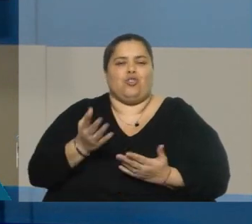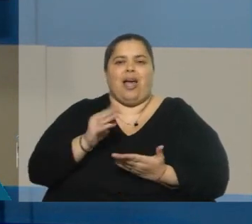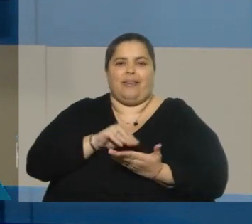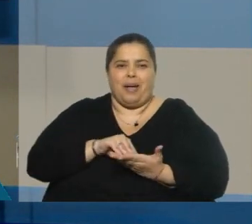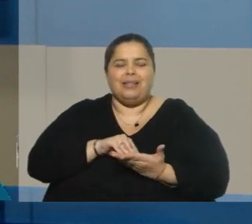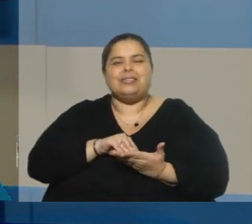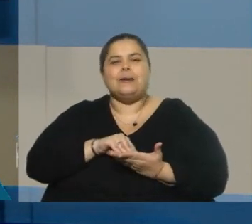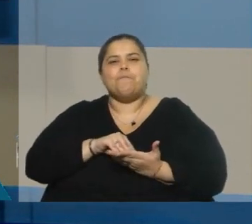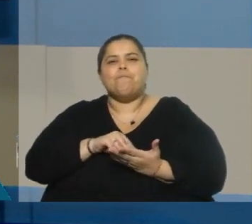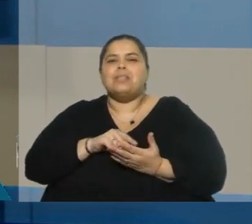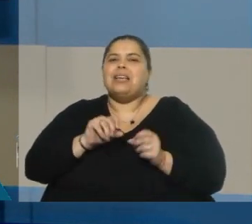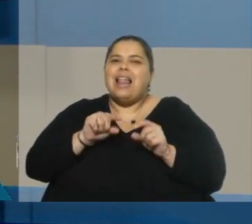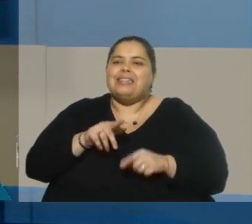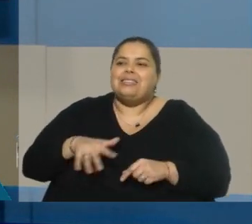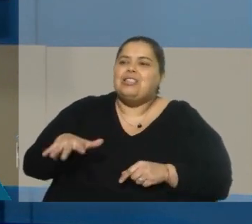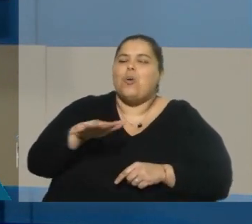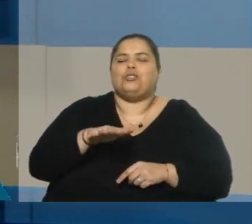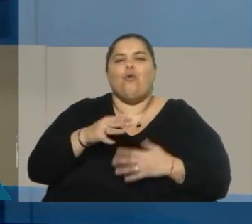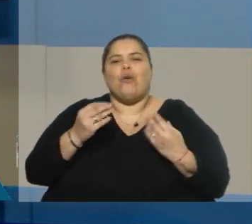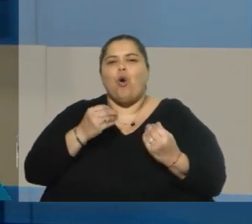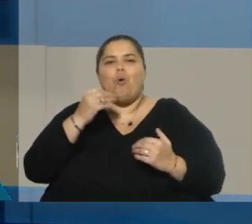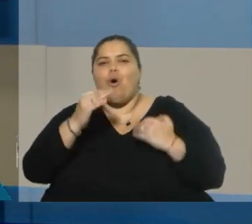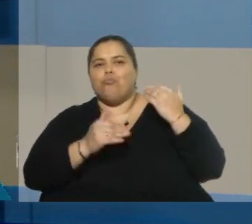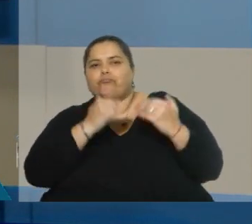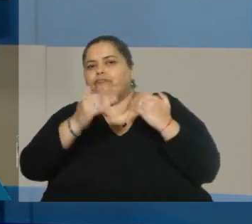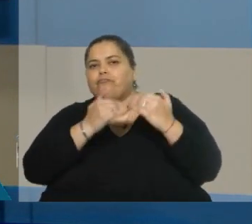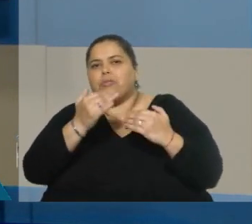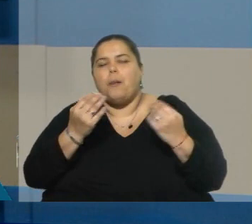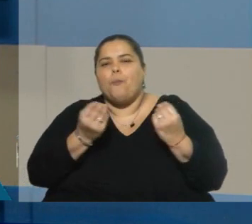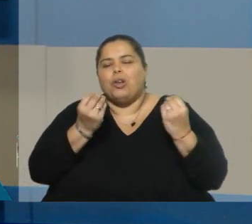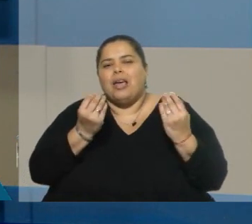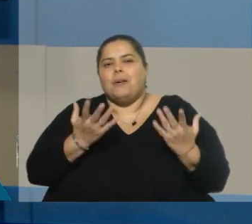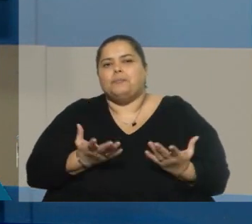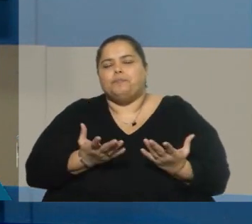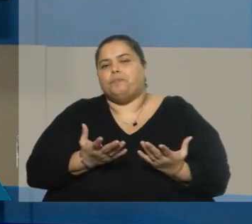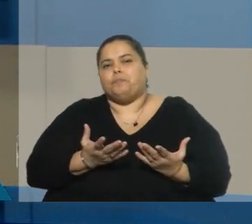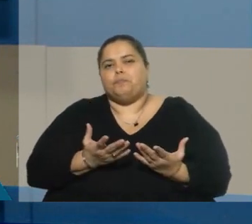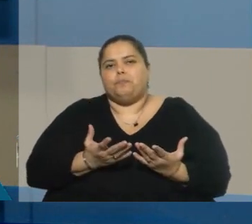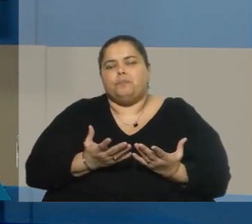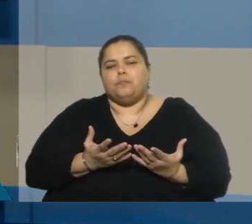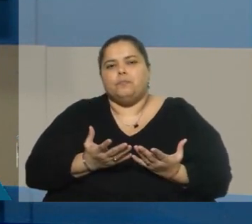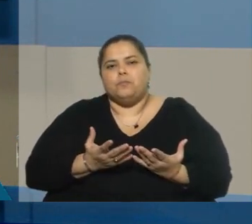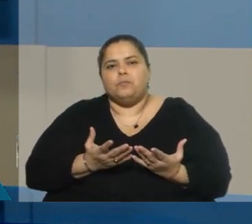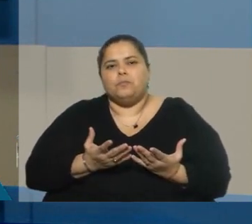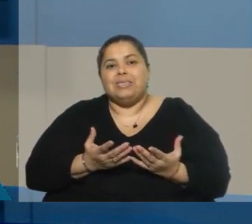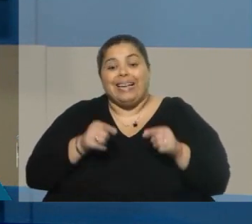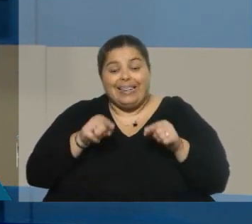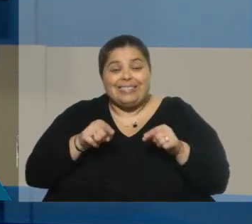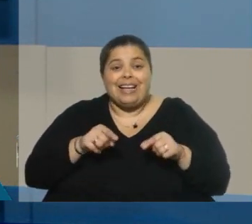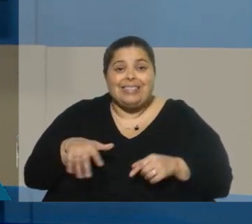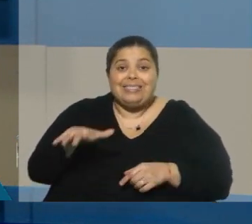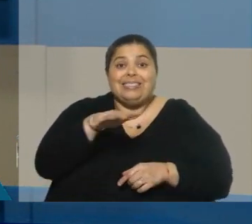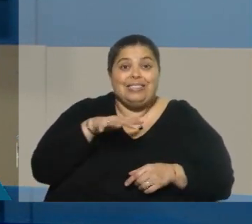circunstancia que diría que se proyectó hacia adelante por el hecho de que lo que se condensó en ese episodio,